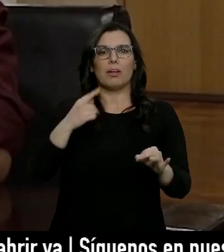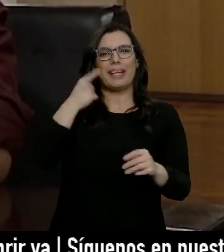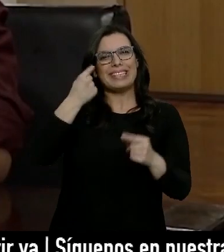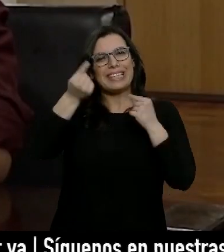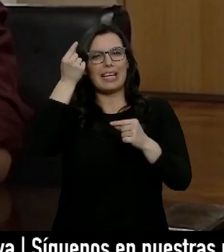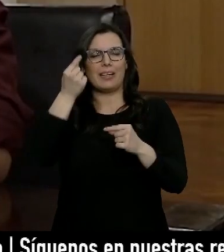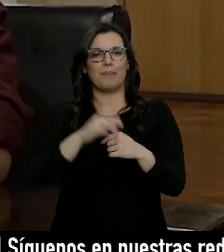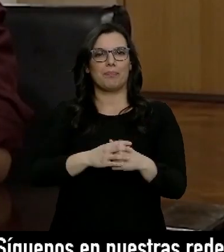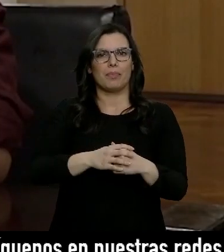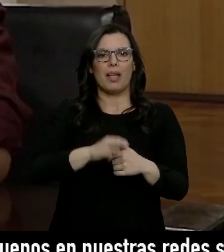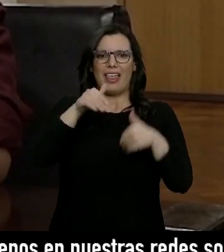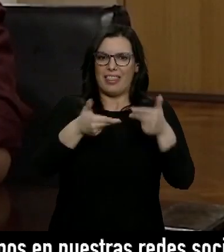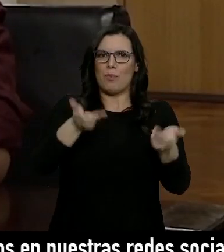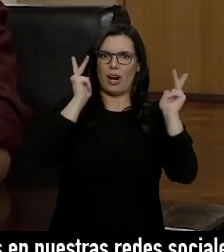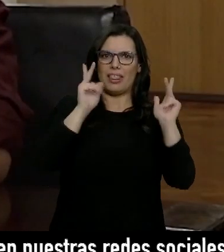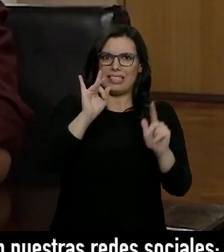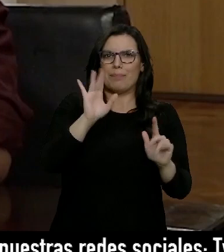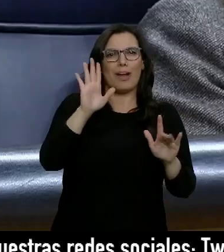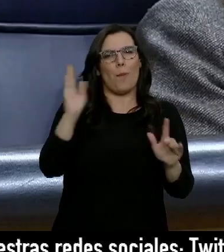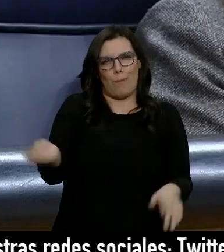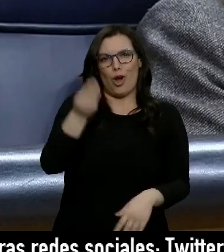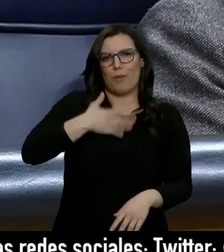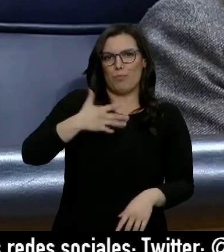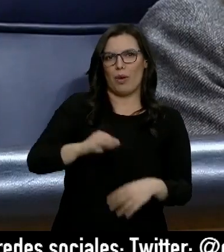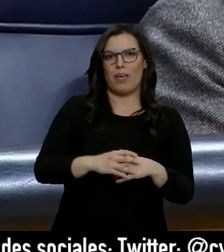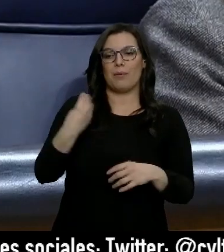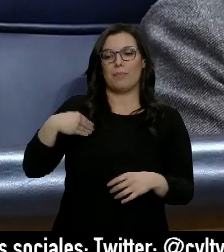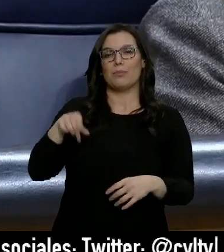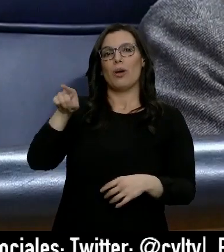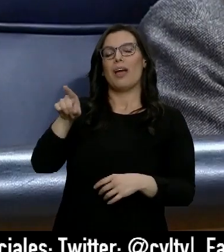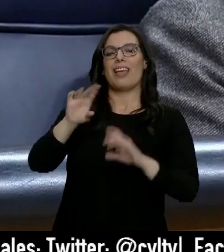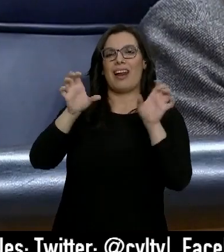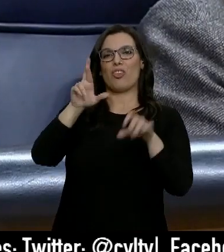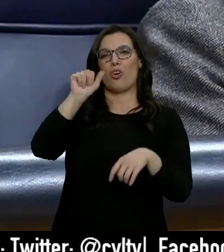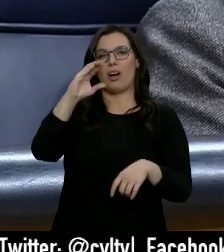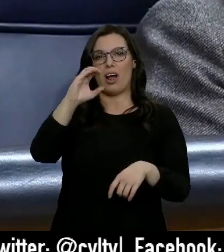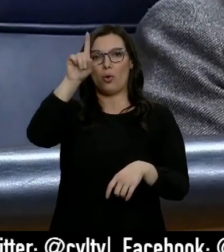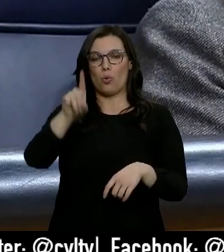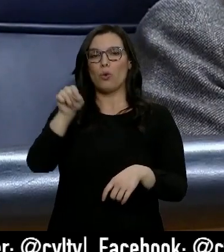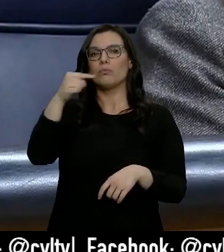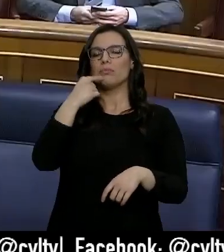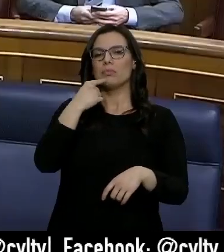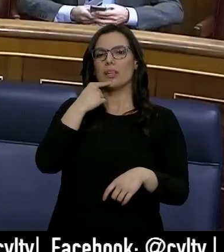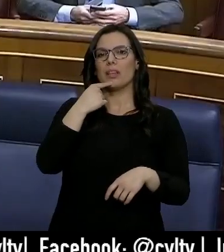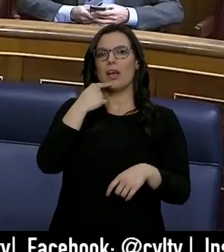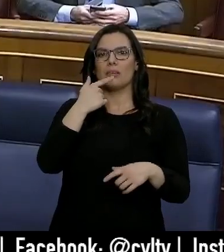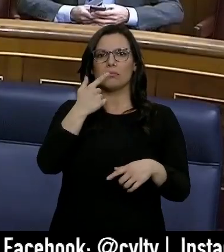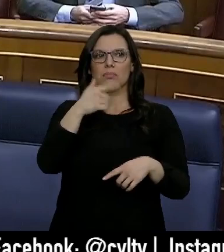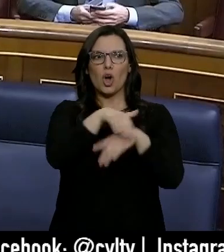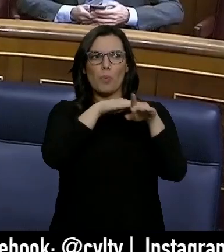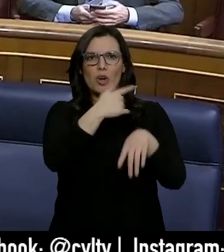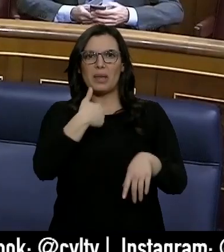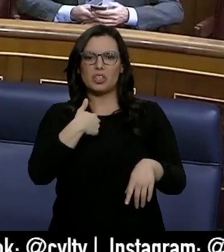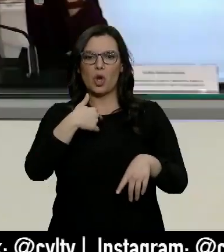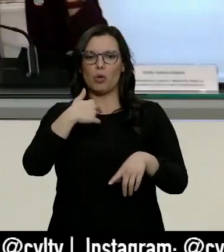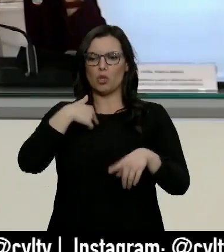Claro que tenemos una democracia pero muy mejorable. En una entrevista en RACU, Pablo Iglesias ha asegurado que nadie del gobierno ha insinuado que dimita y que no ha